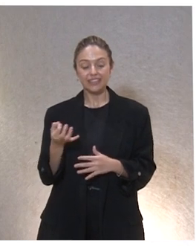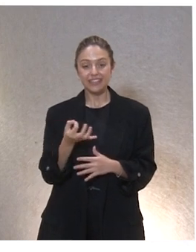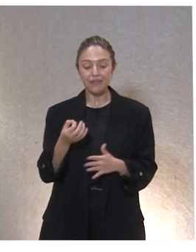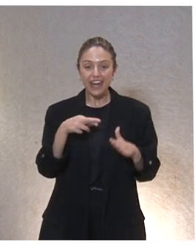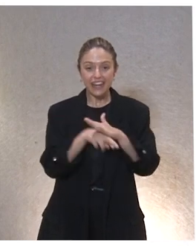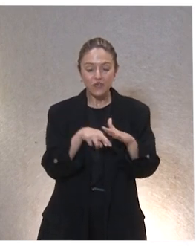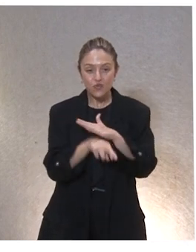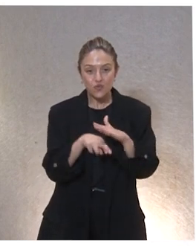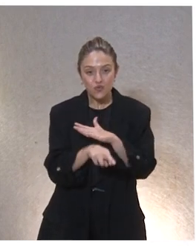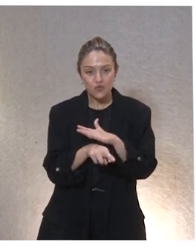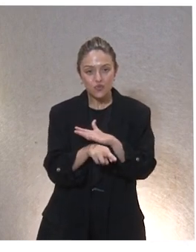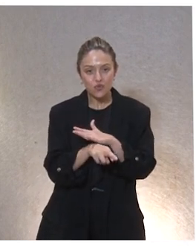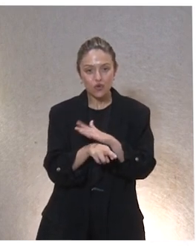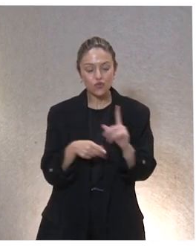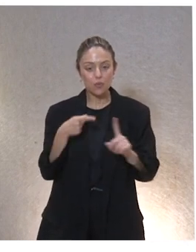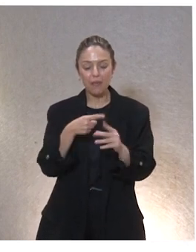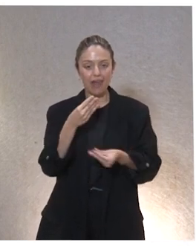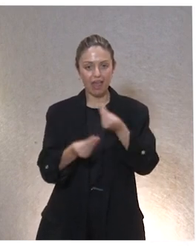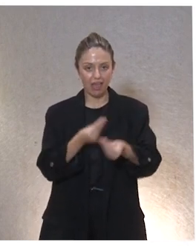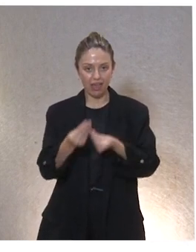suficientes para realizar su tarea.